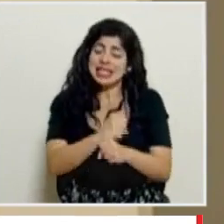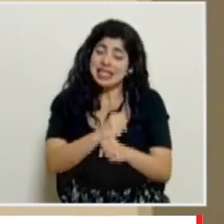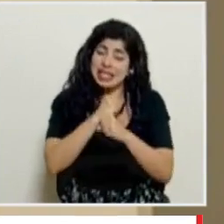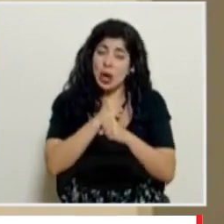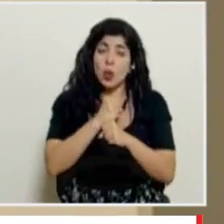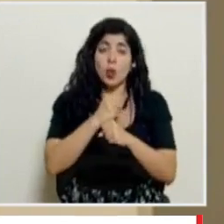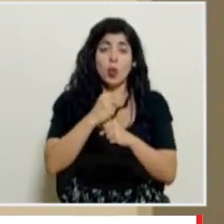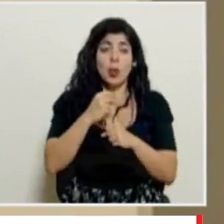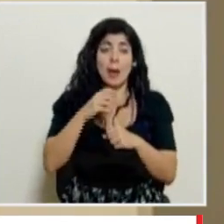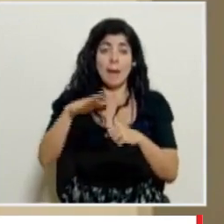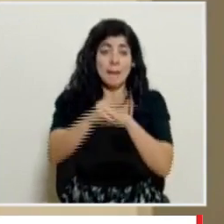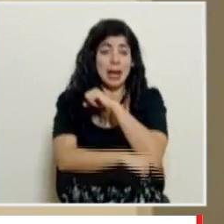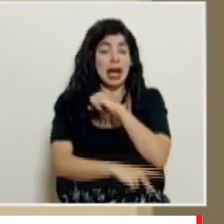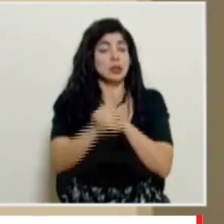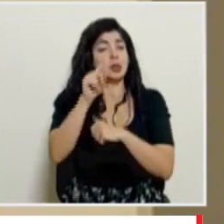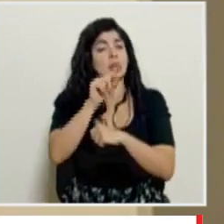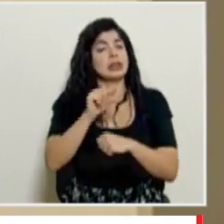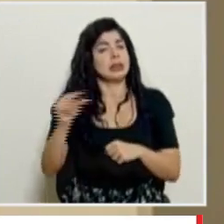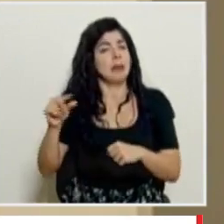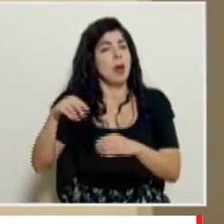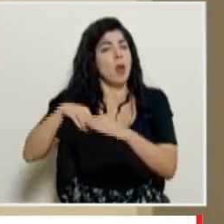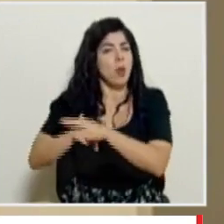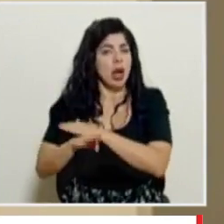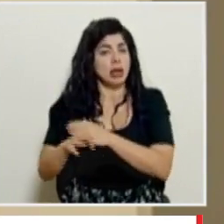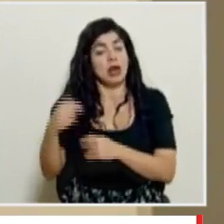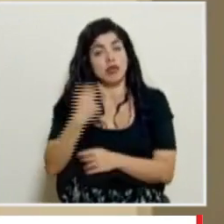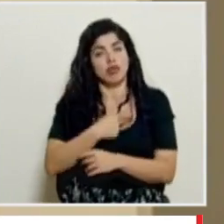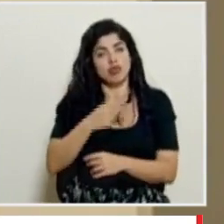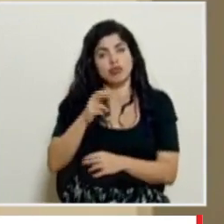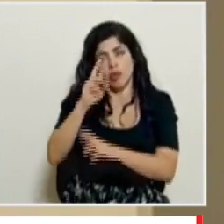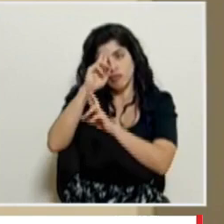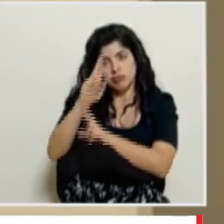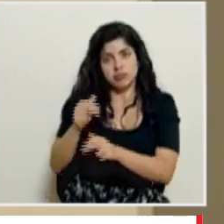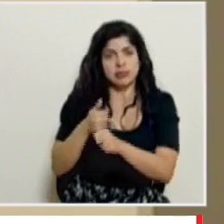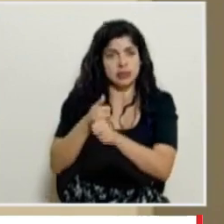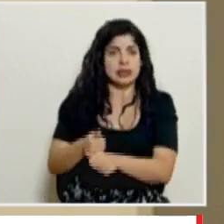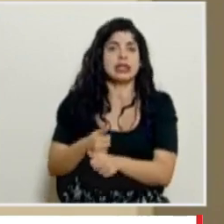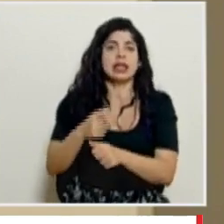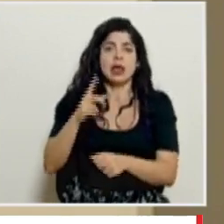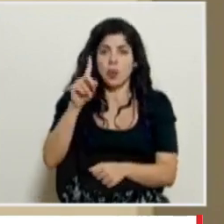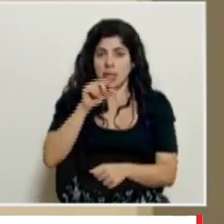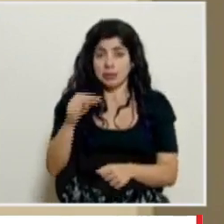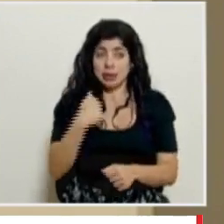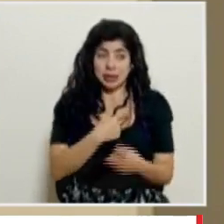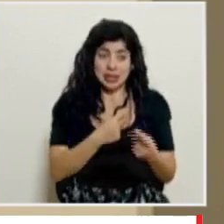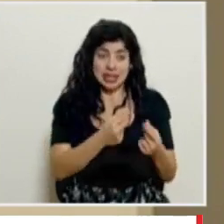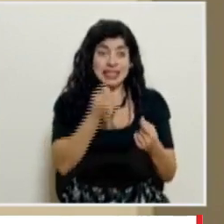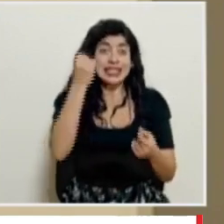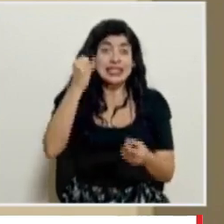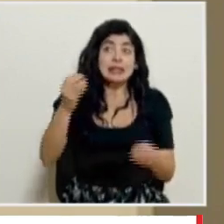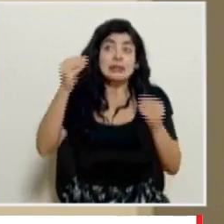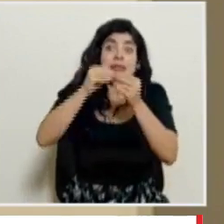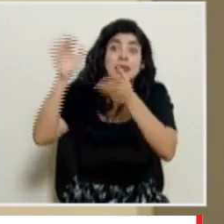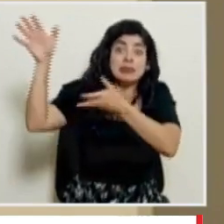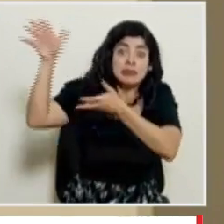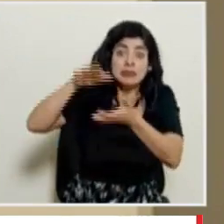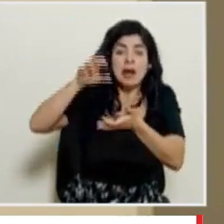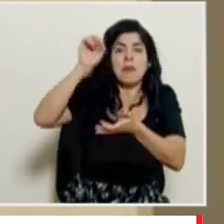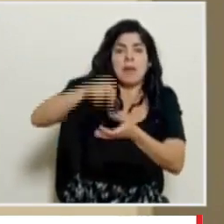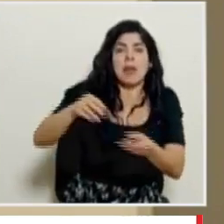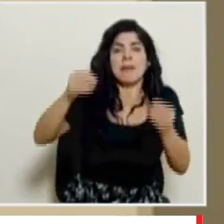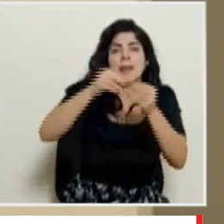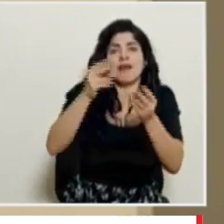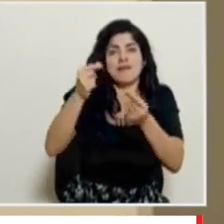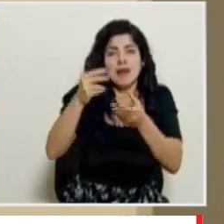que podemos arriesgarnos como país es de una semana y es el que estamos siguiendo actualmente y vamos a lo más rápido si llegan más vacunas nosotros podríamos ir más